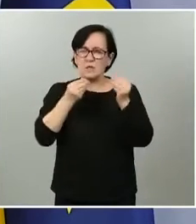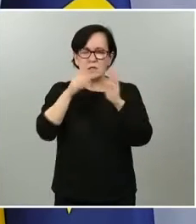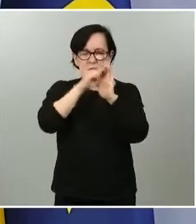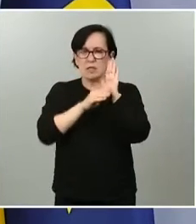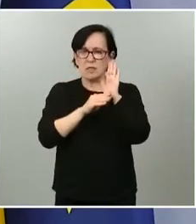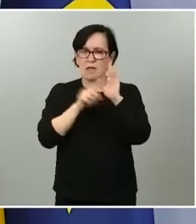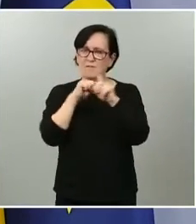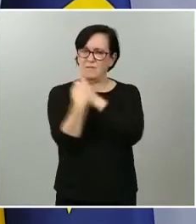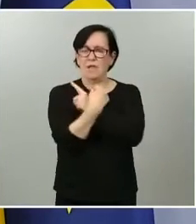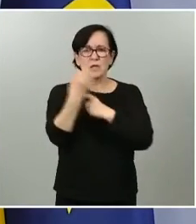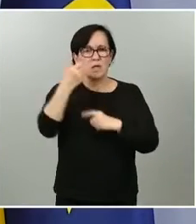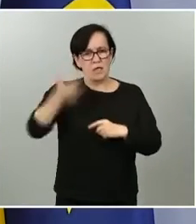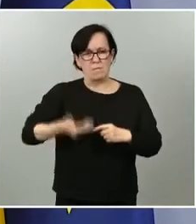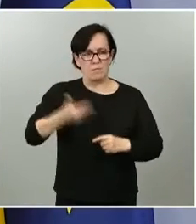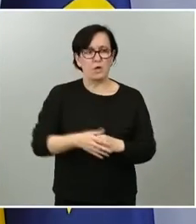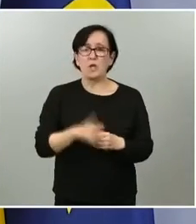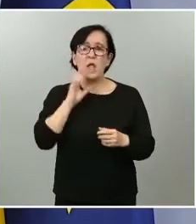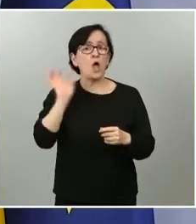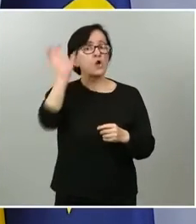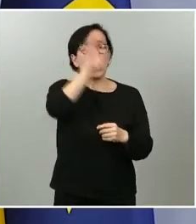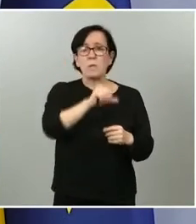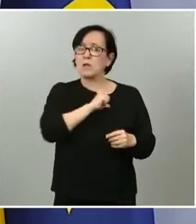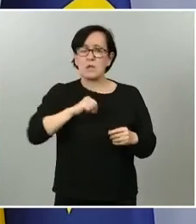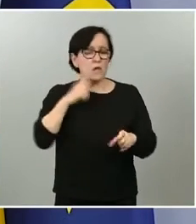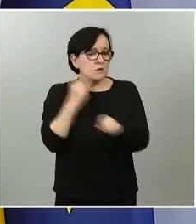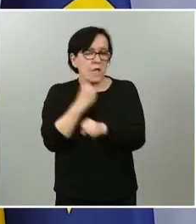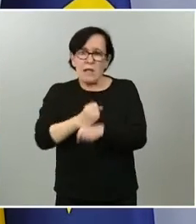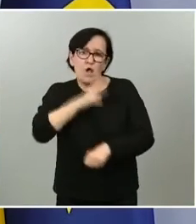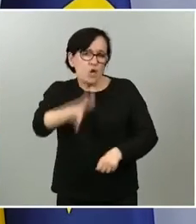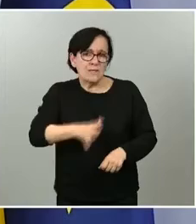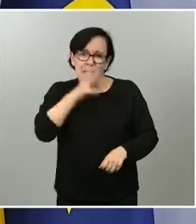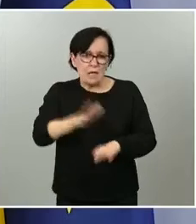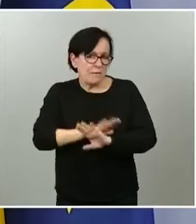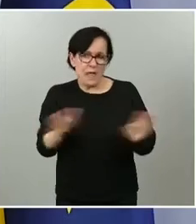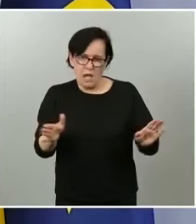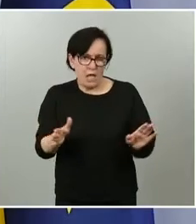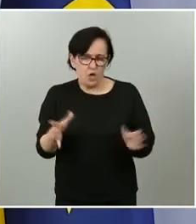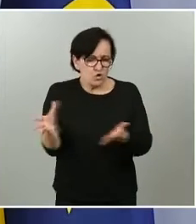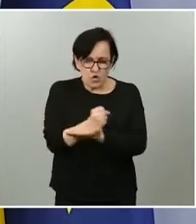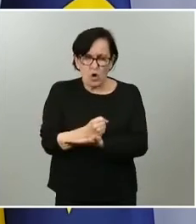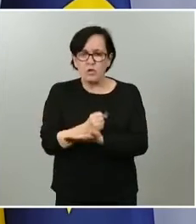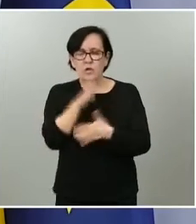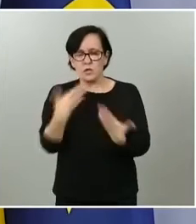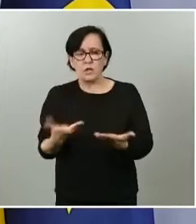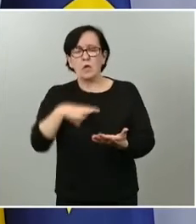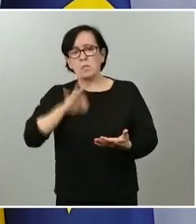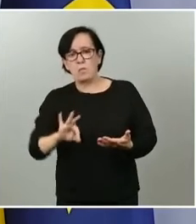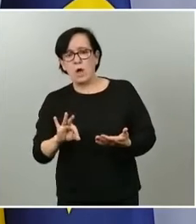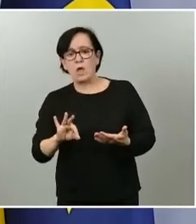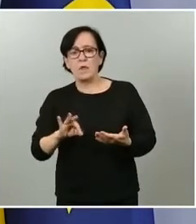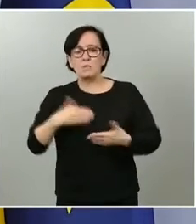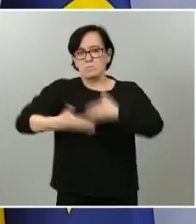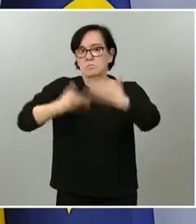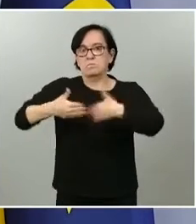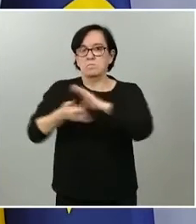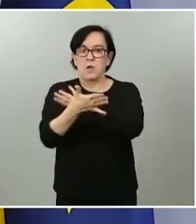esencial ahí. Las comunidades autónomas están haciendo un trabajo impresionante, todas ellas. En algunos casos se puede ir a un ritmo superior, también